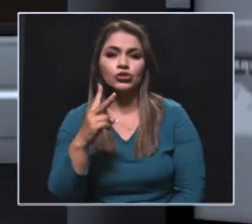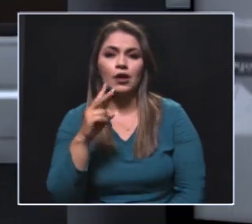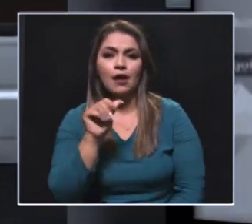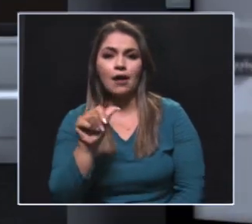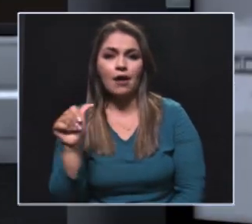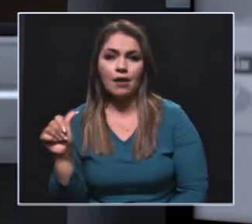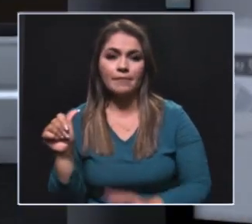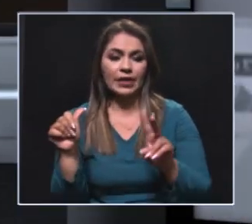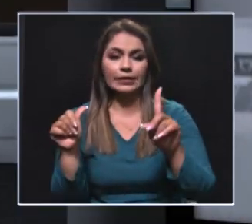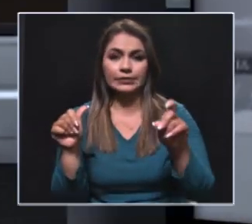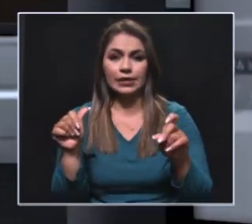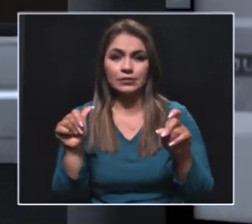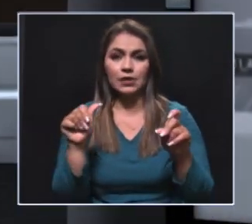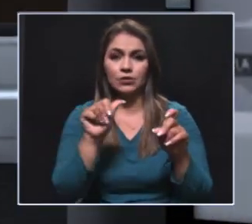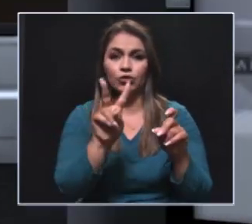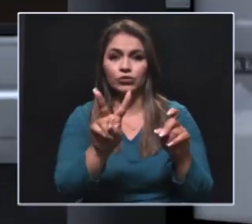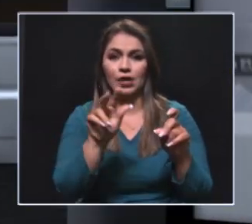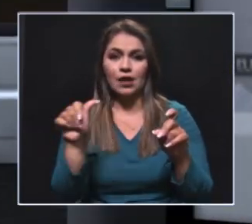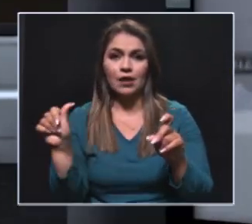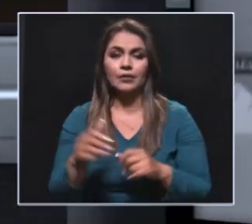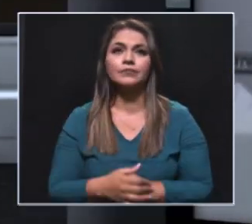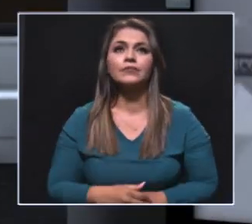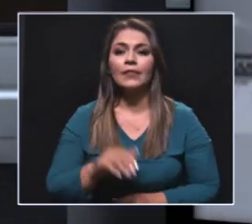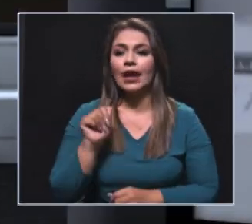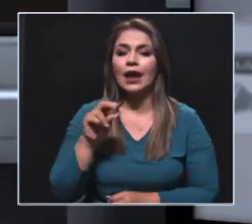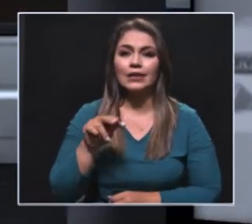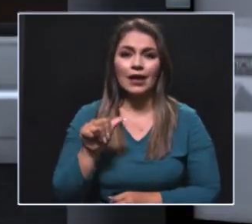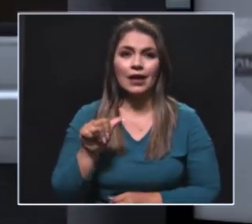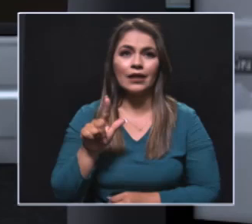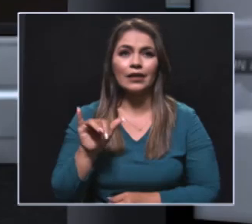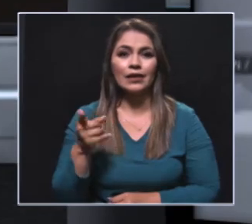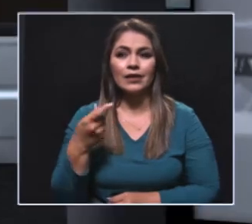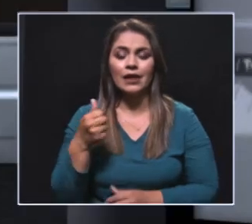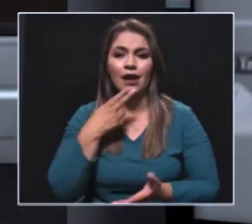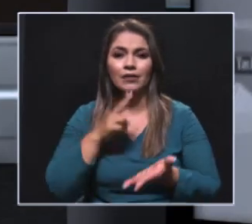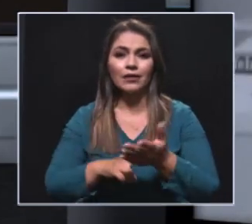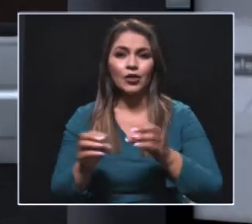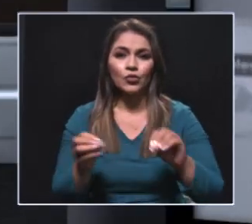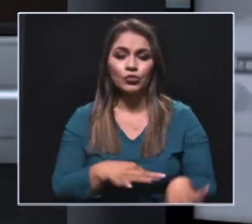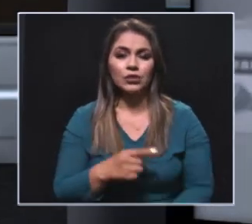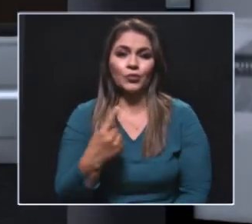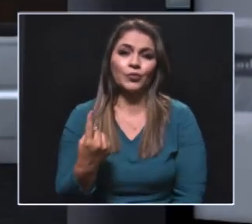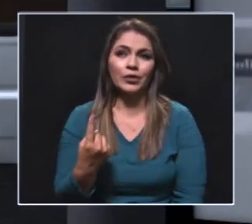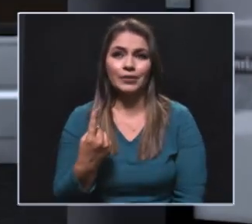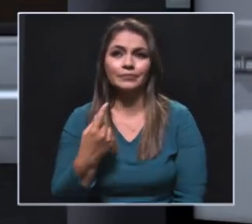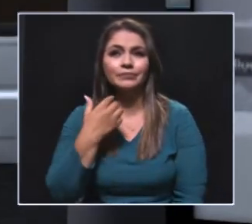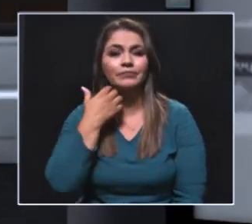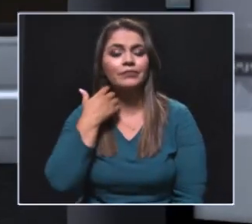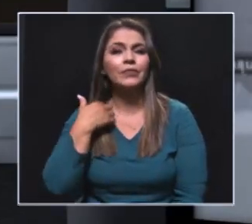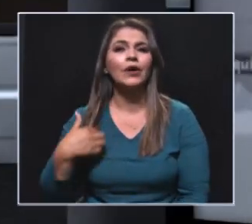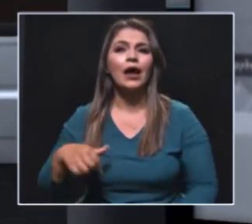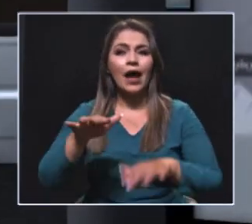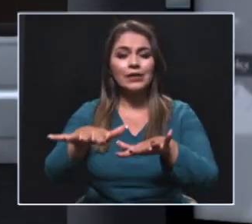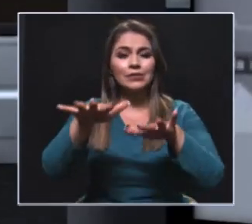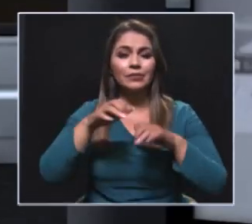del total hace tres años y medio. Como renunció Ana Ligia Mora para ser directora de Corantioquia, quedó una. Es decir, hoy en la Asamblea de